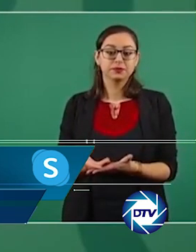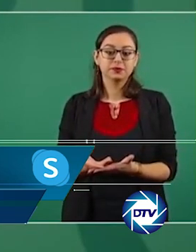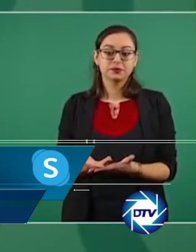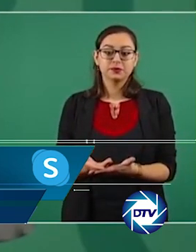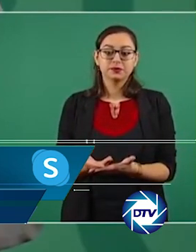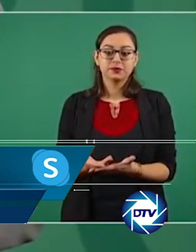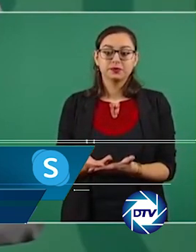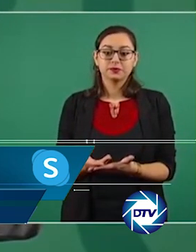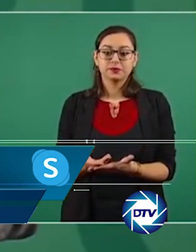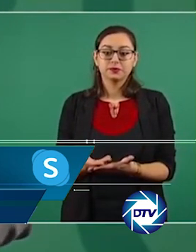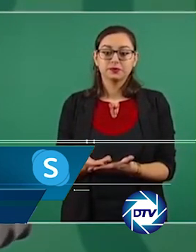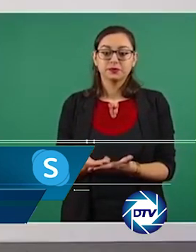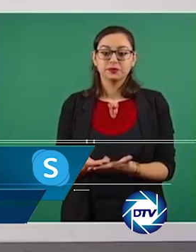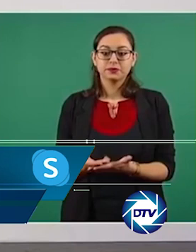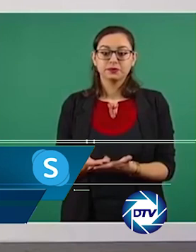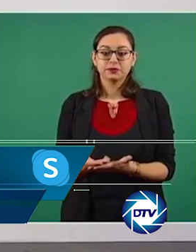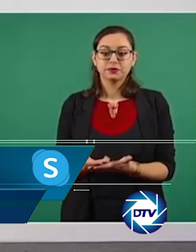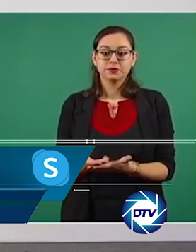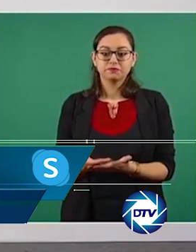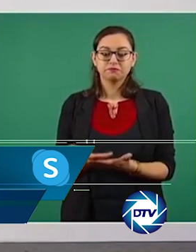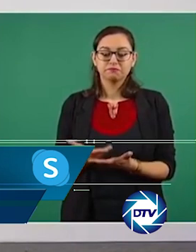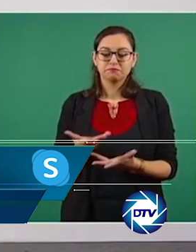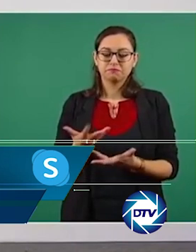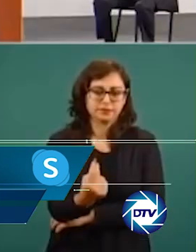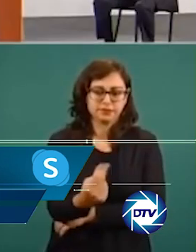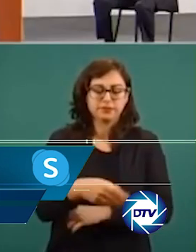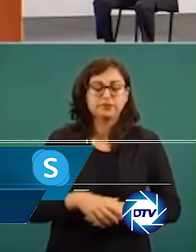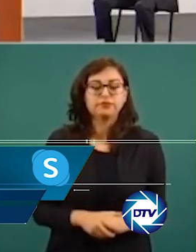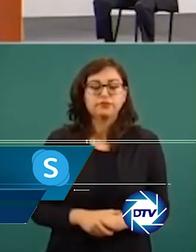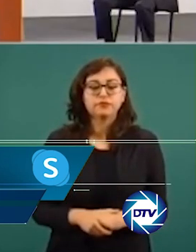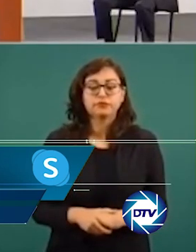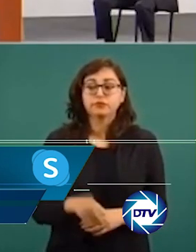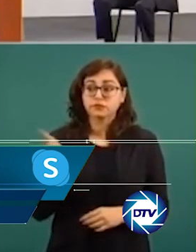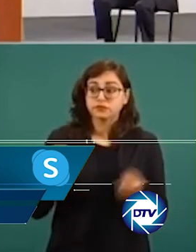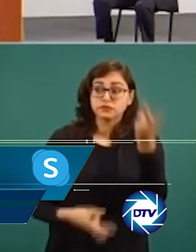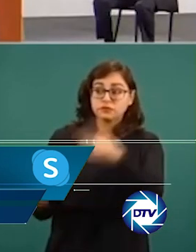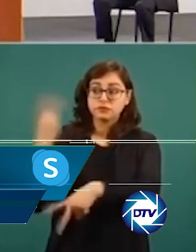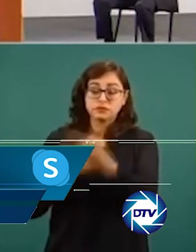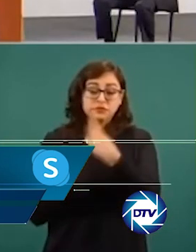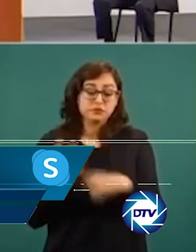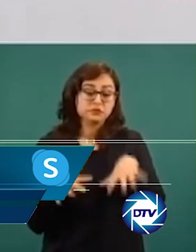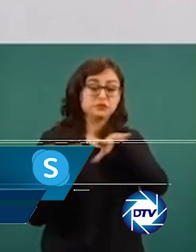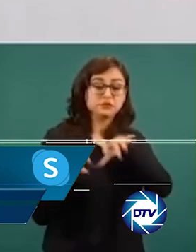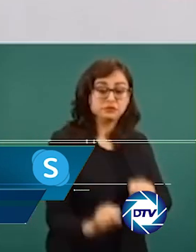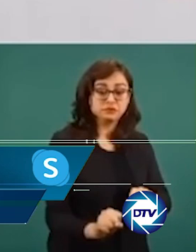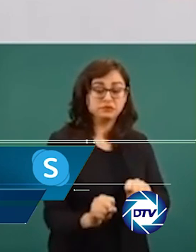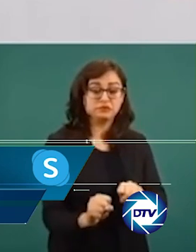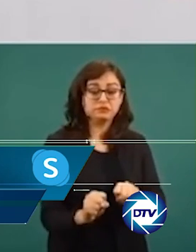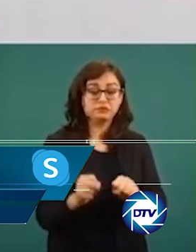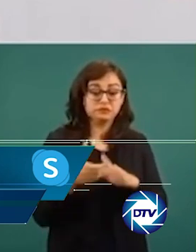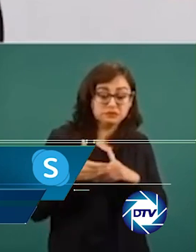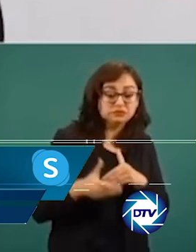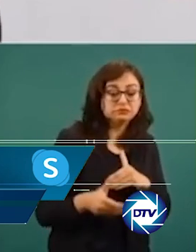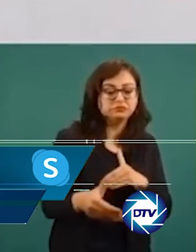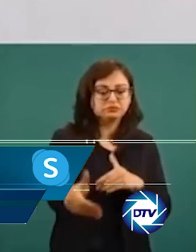la famosa carta que ya has leído a trozos, en el que solicitaba reconocer el vandalismo que,